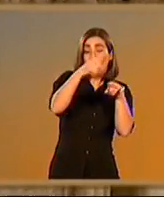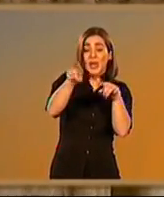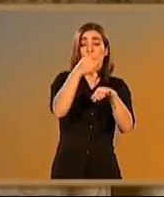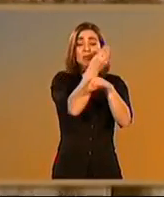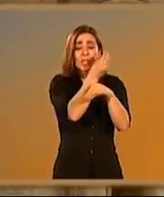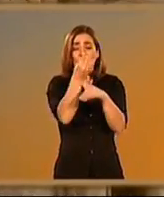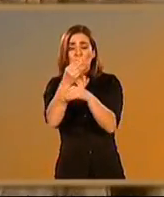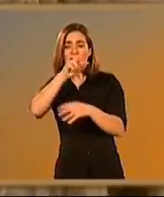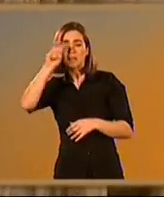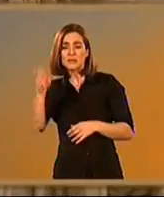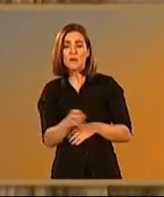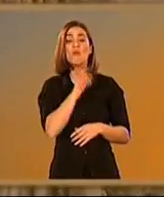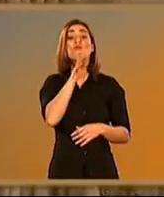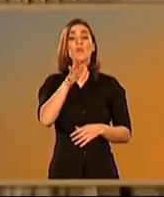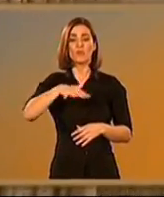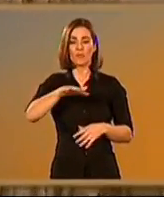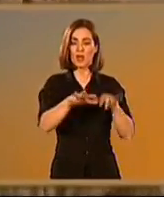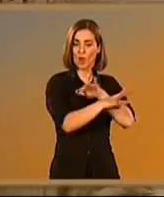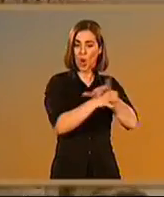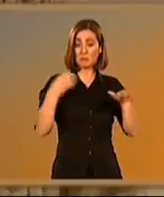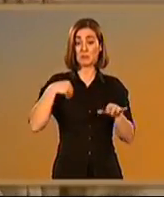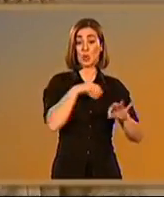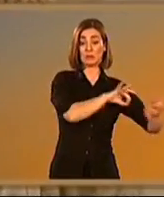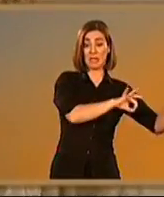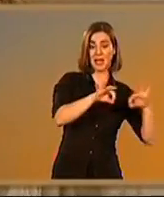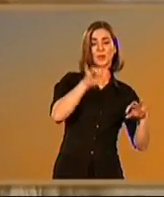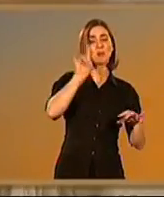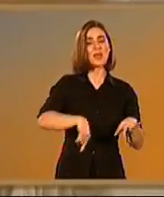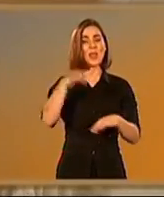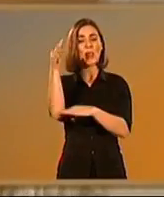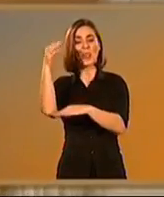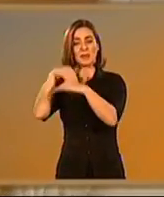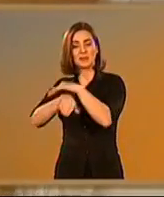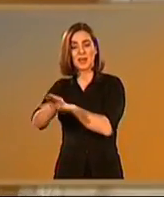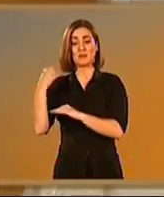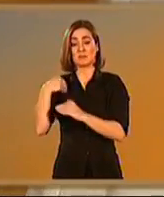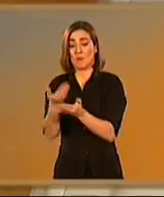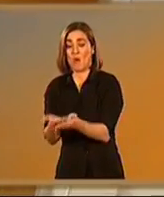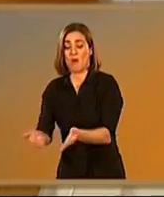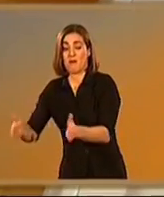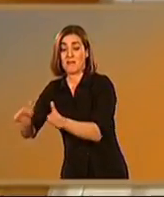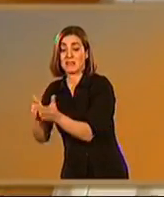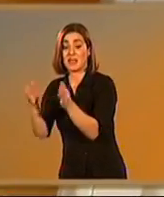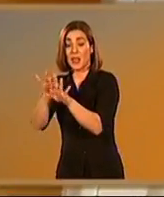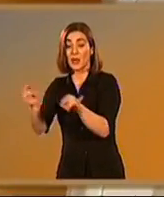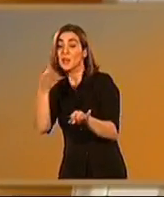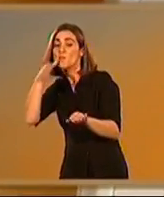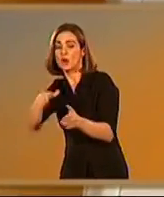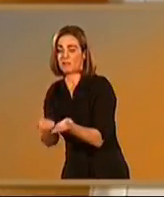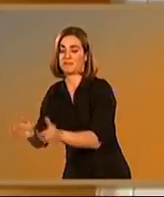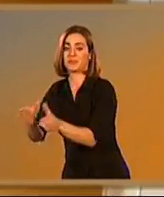pertenecen a los columbarios y a su teatro, parcialmente excavado y que data del siglo I a.C.